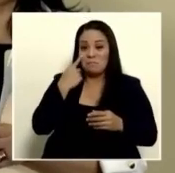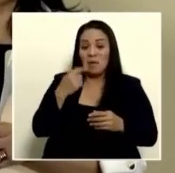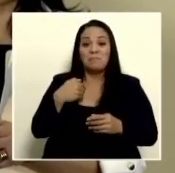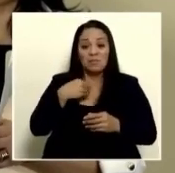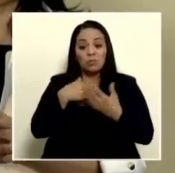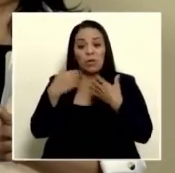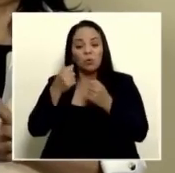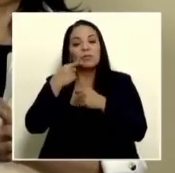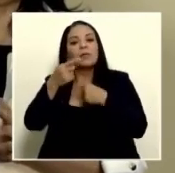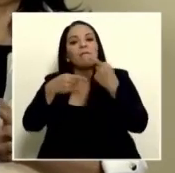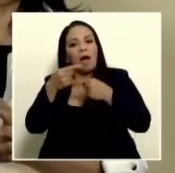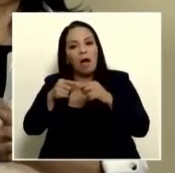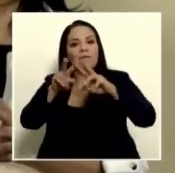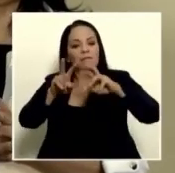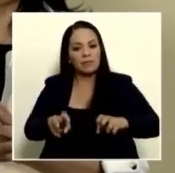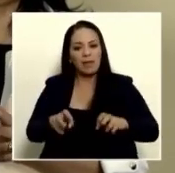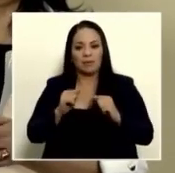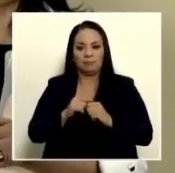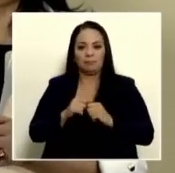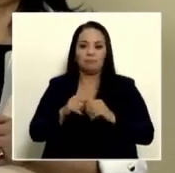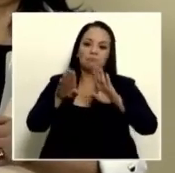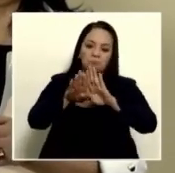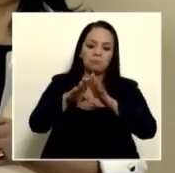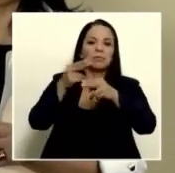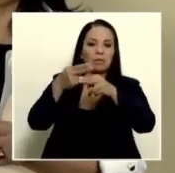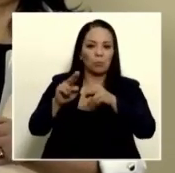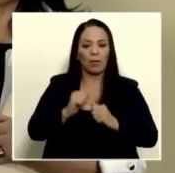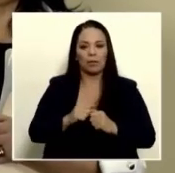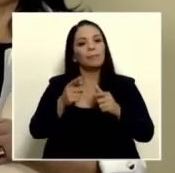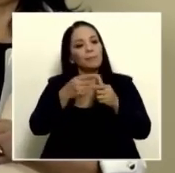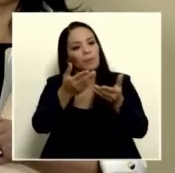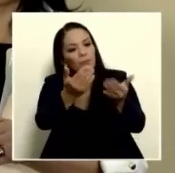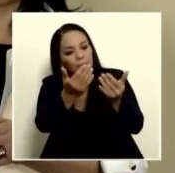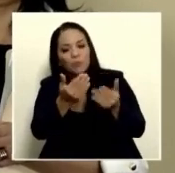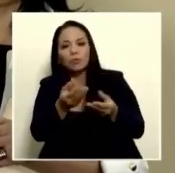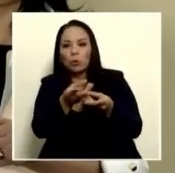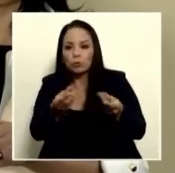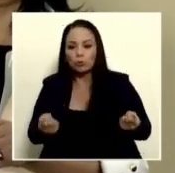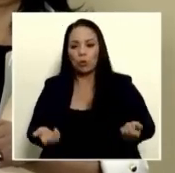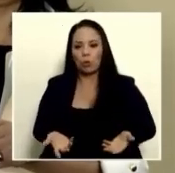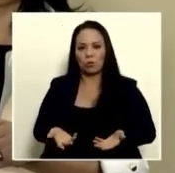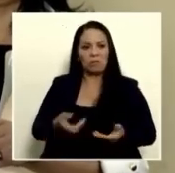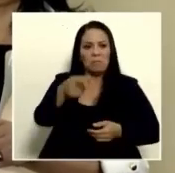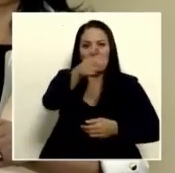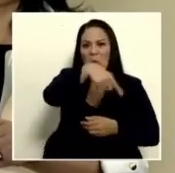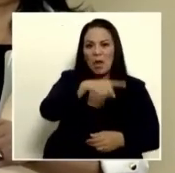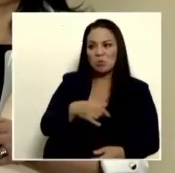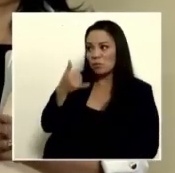suspensión temporal cuando se presente un plan remedial no han ni llamado